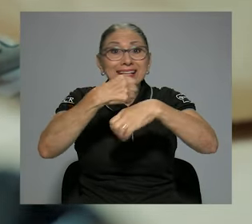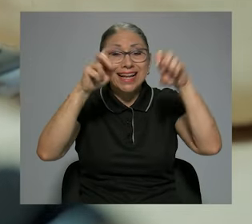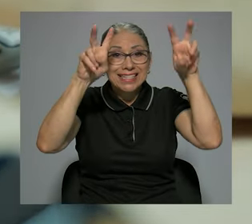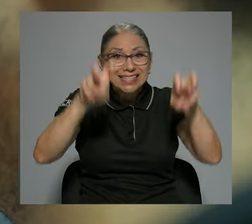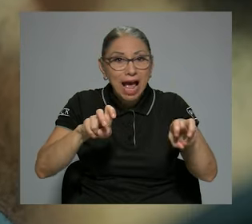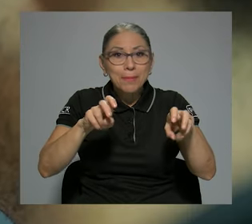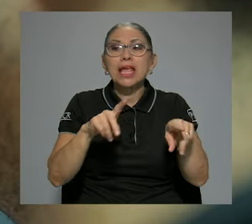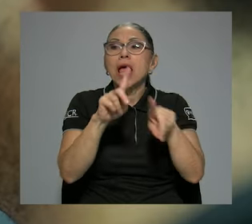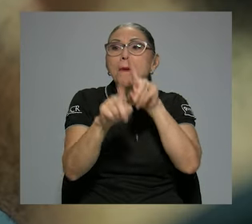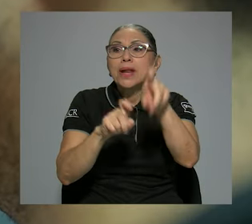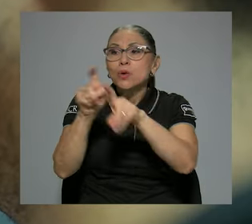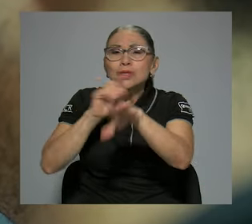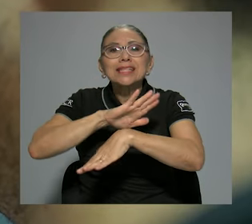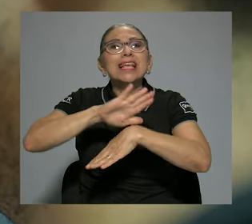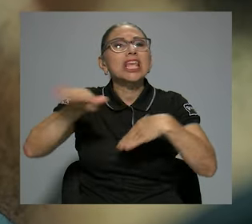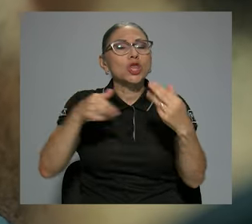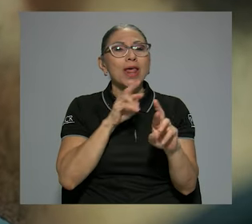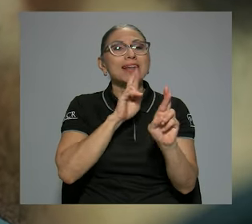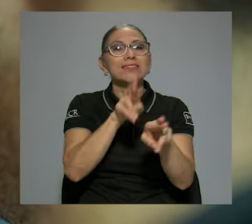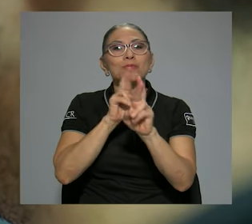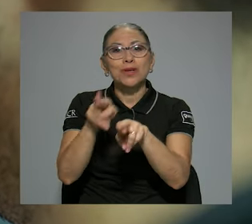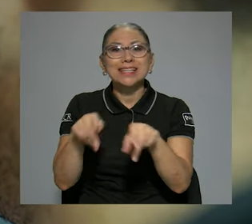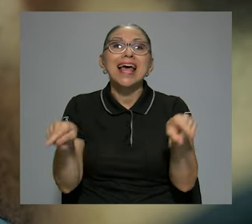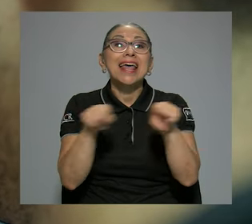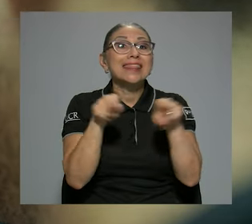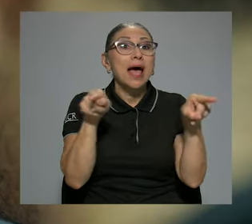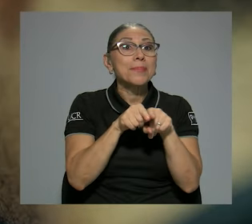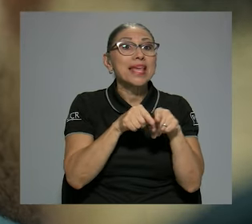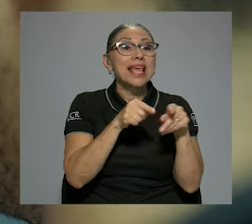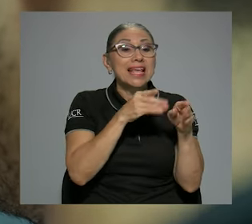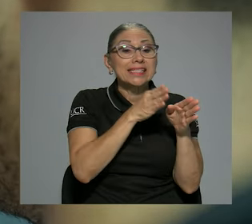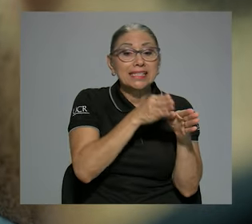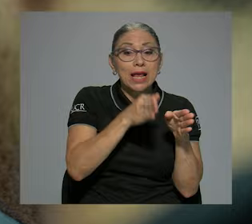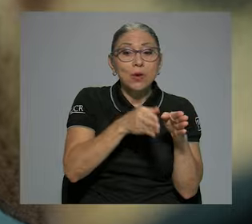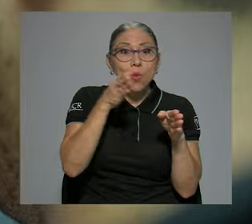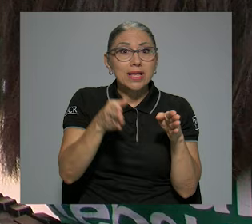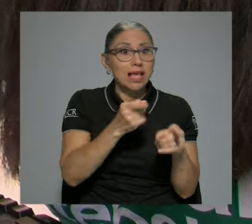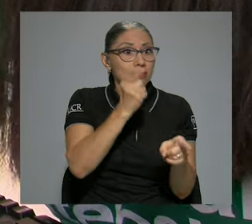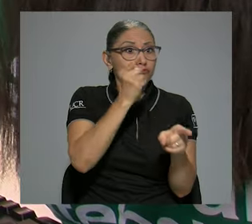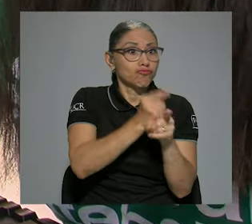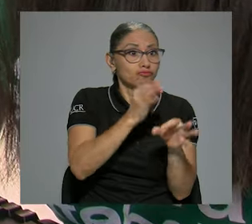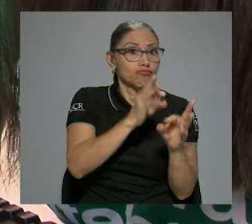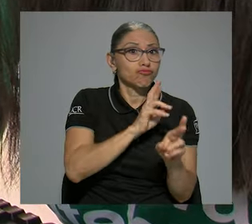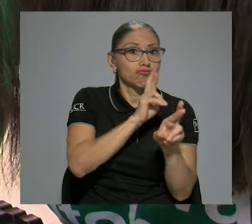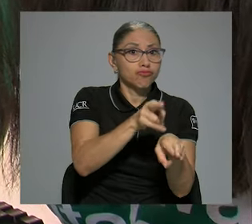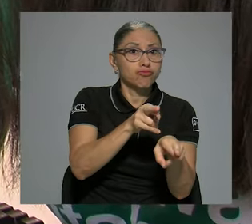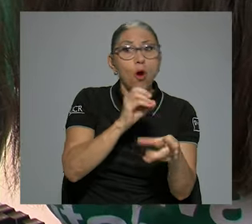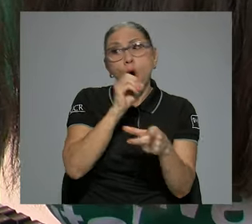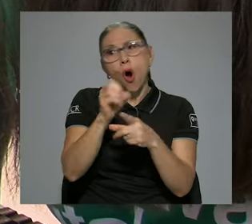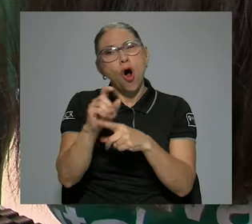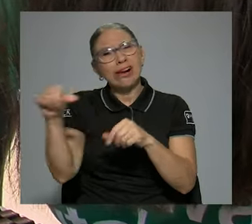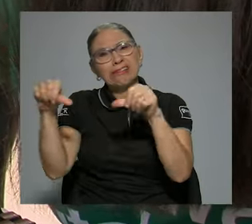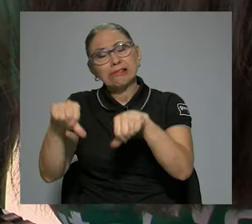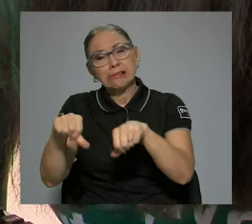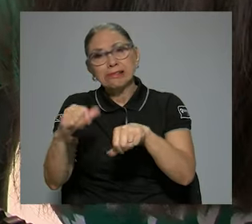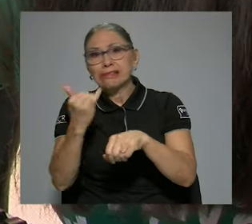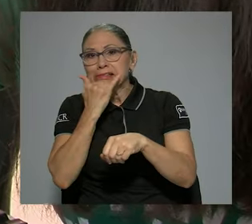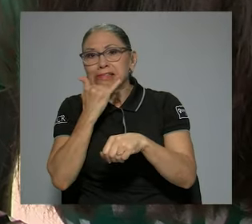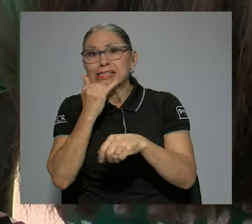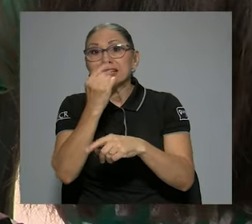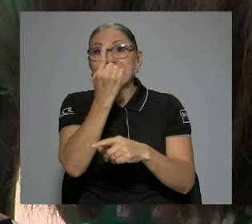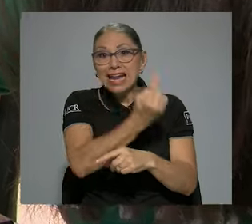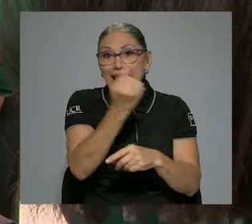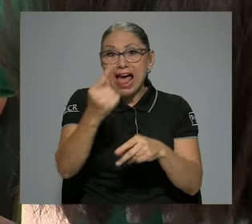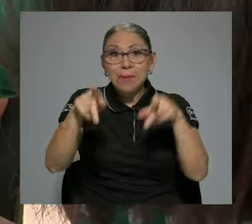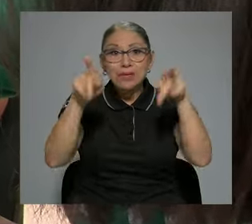y todas las respuestas brindadas, hasta la secuencia de aciertos y desaciertos de cada individuo y el